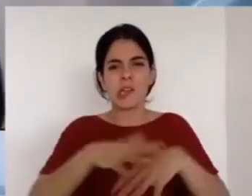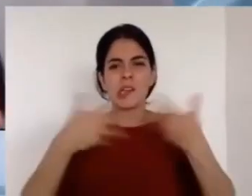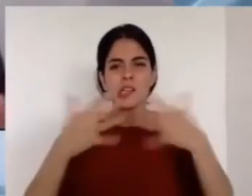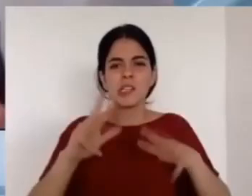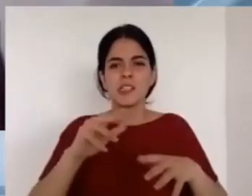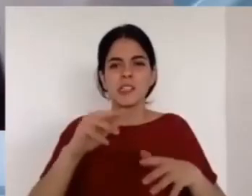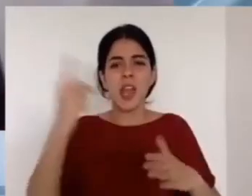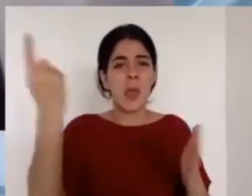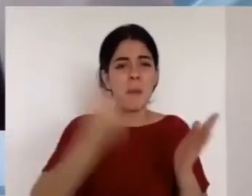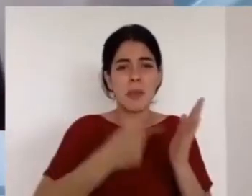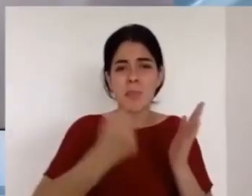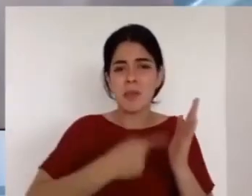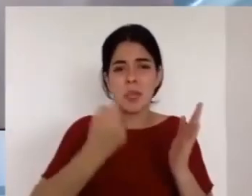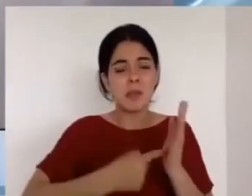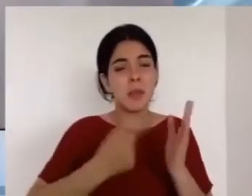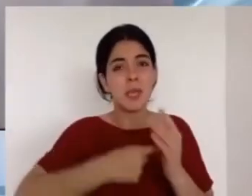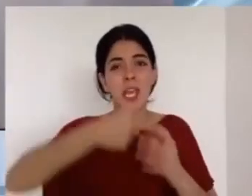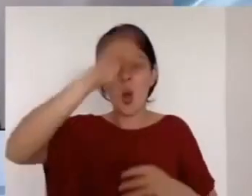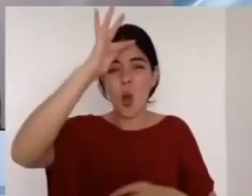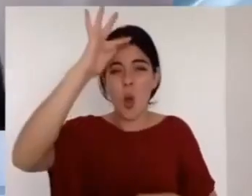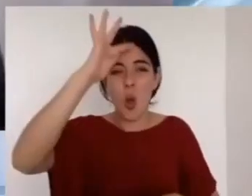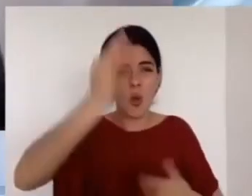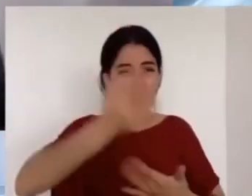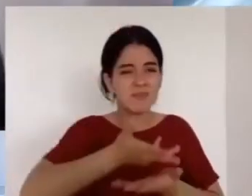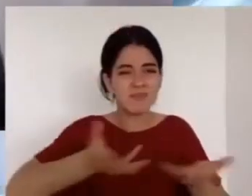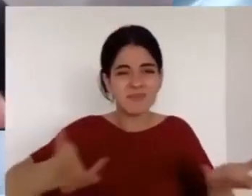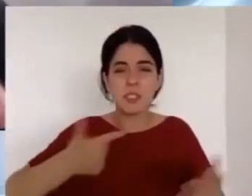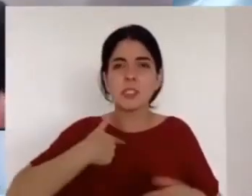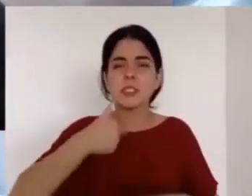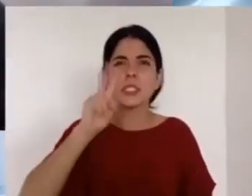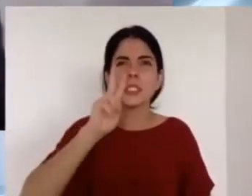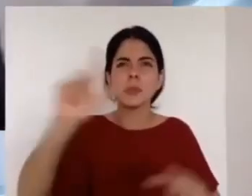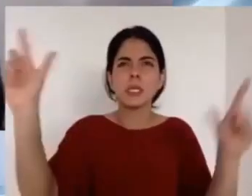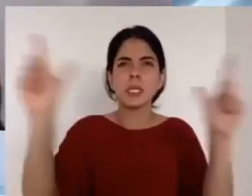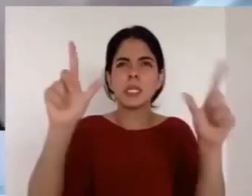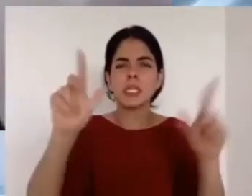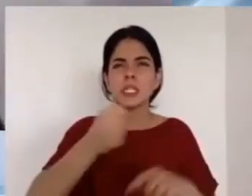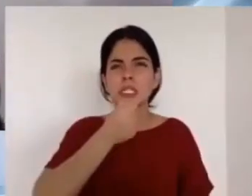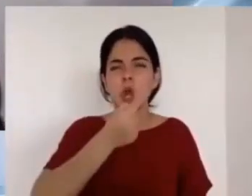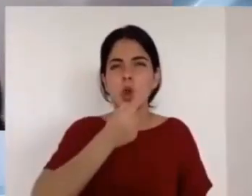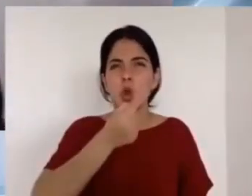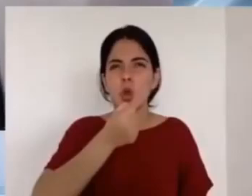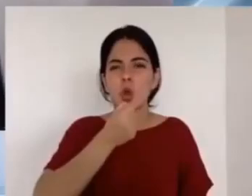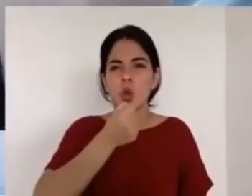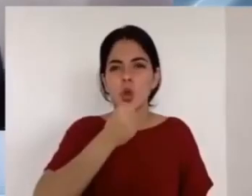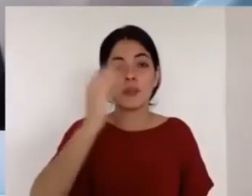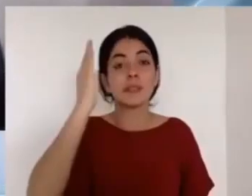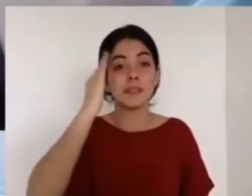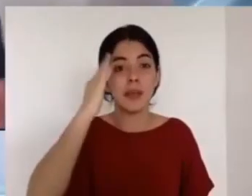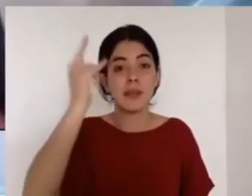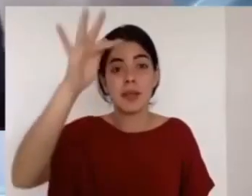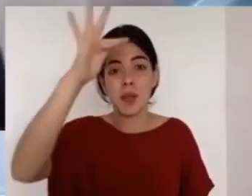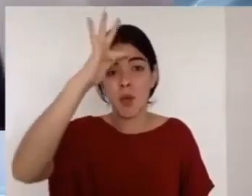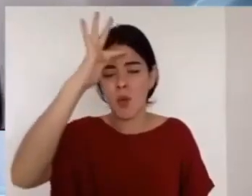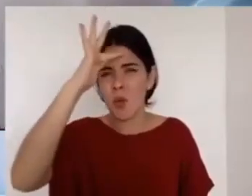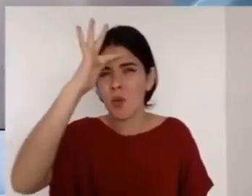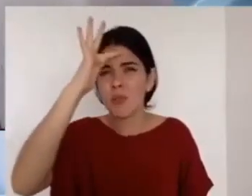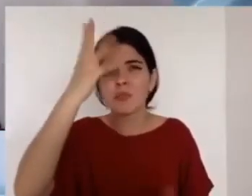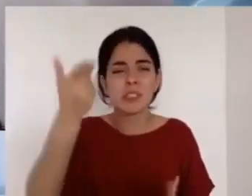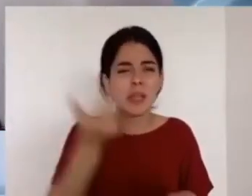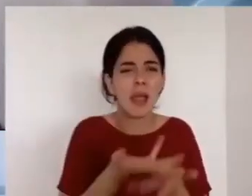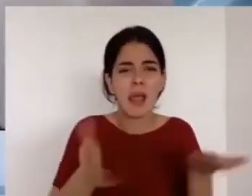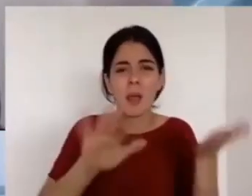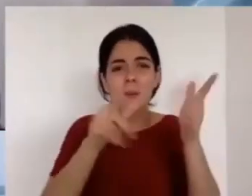hospital hubo tantos miles en cuidados intensivos hubo tantos miles muertos